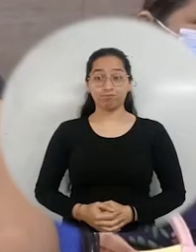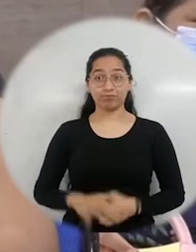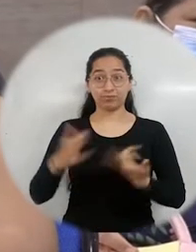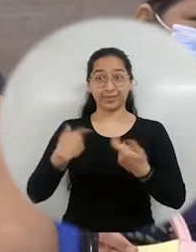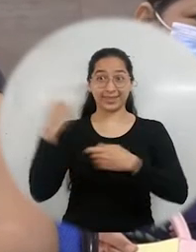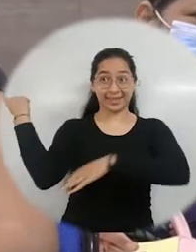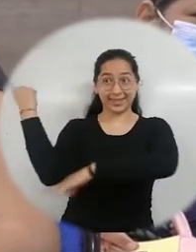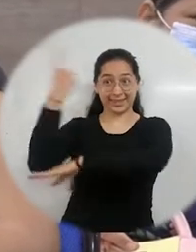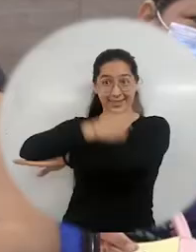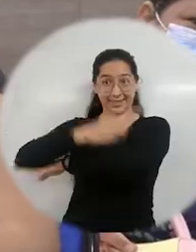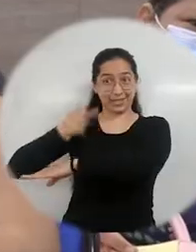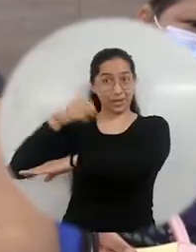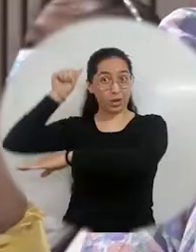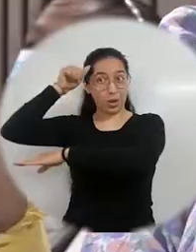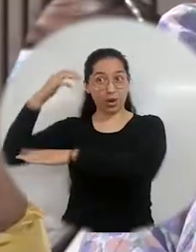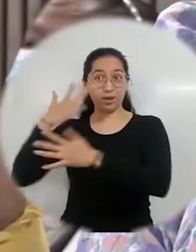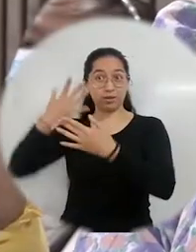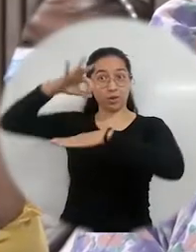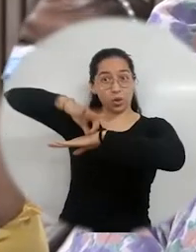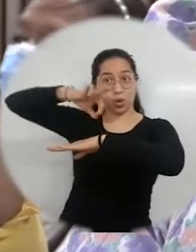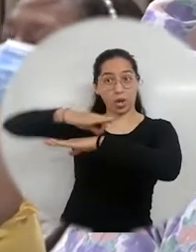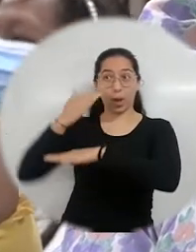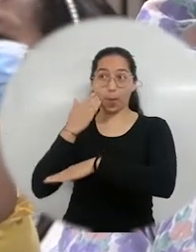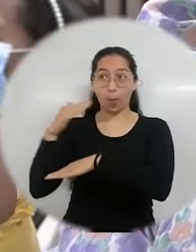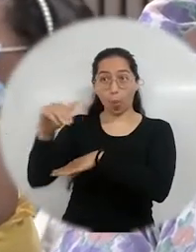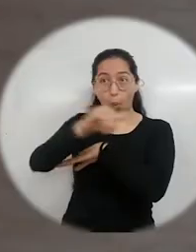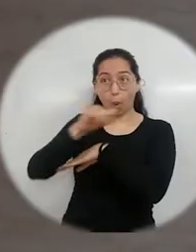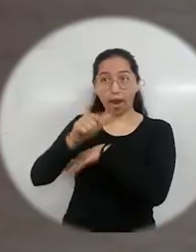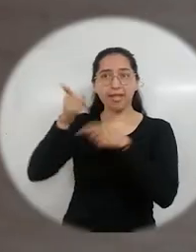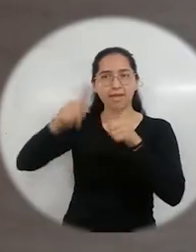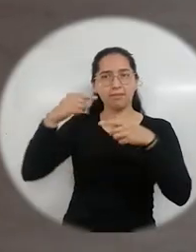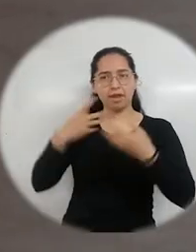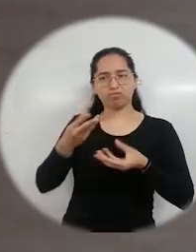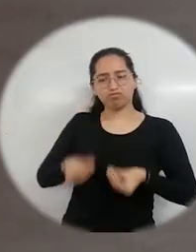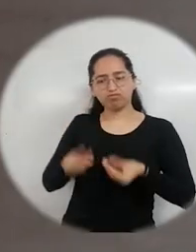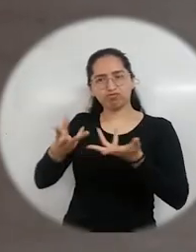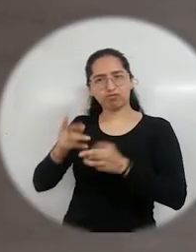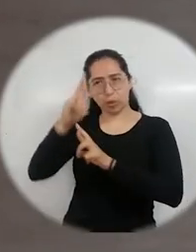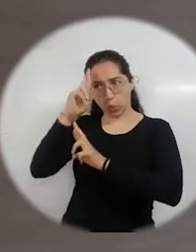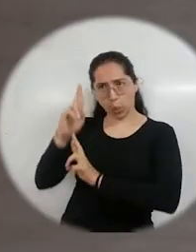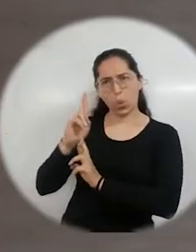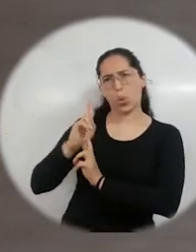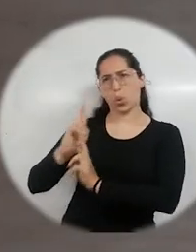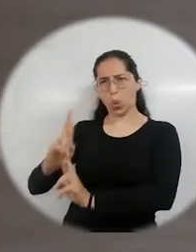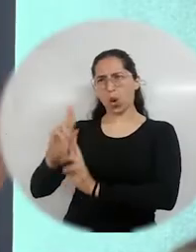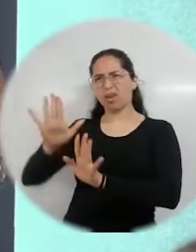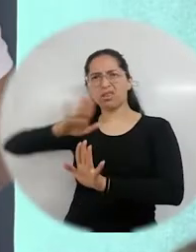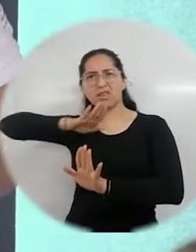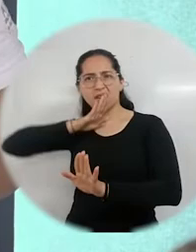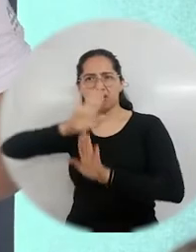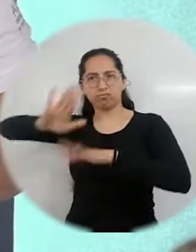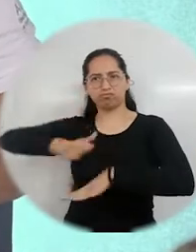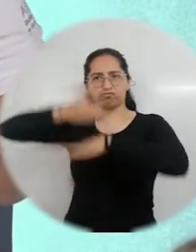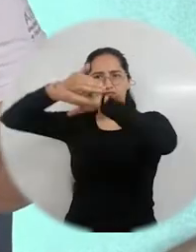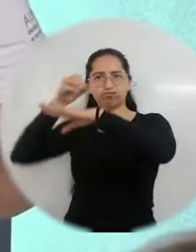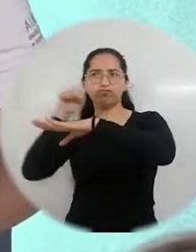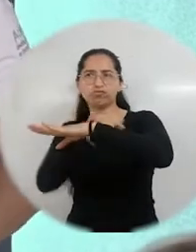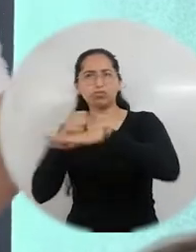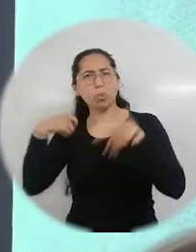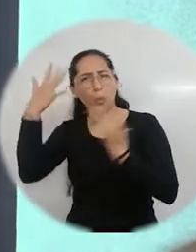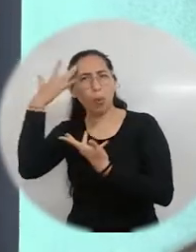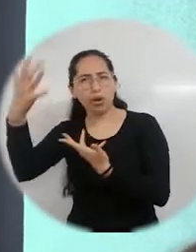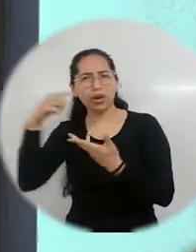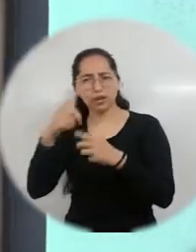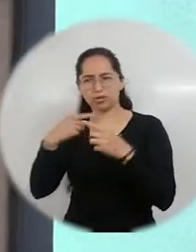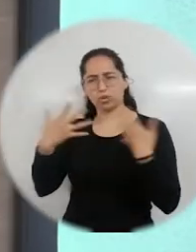Durante la conmemoración, la Fundación para la Mujer, Paz, Fe y Esperanza entregó un reconocimiento al rector Pablo Vera Salazar por su